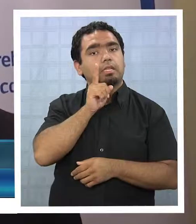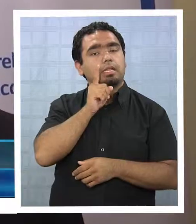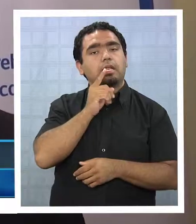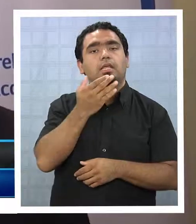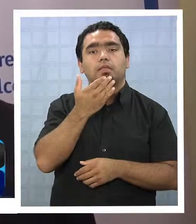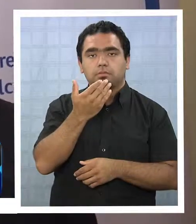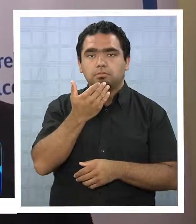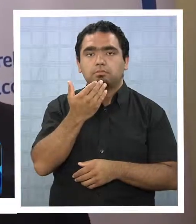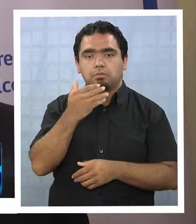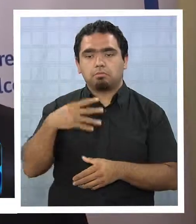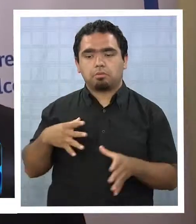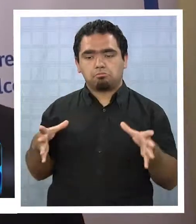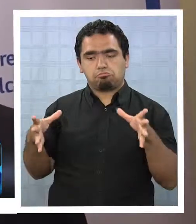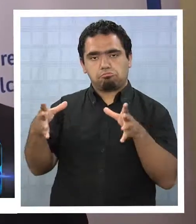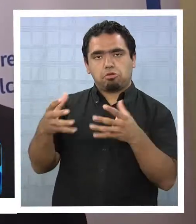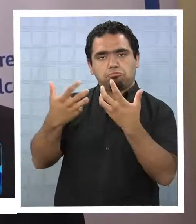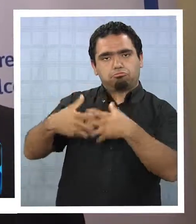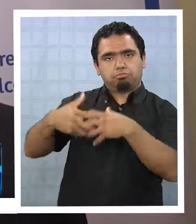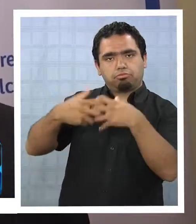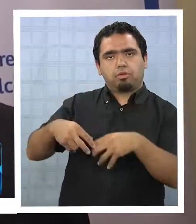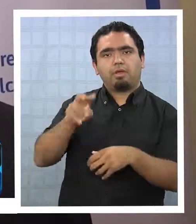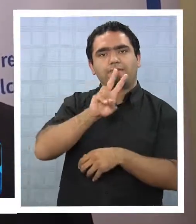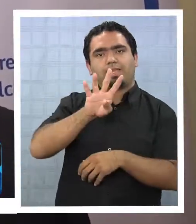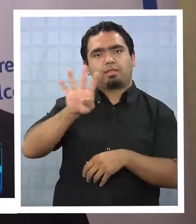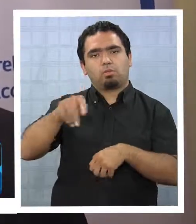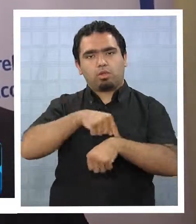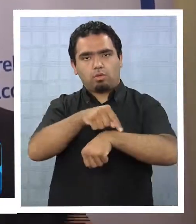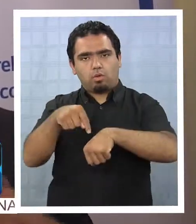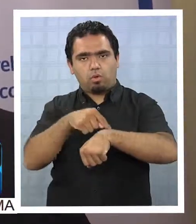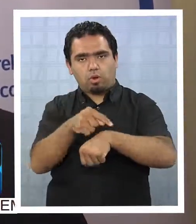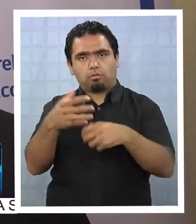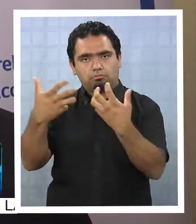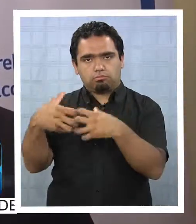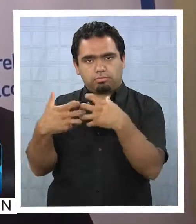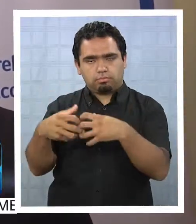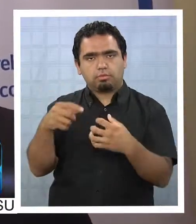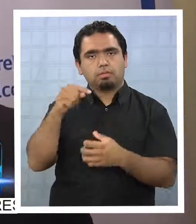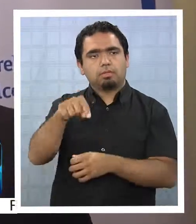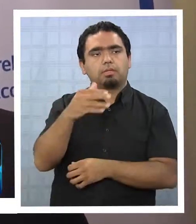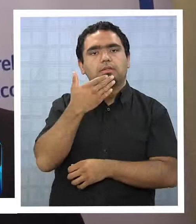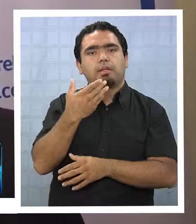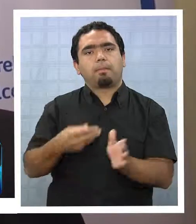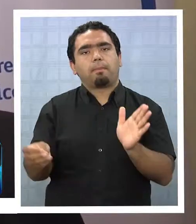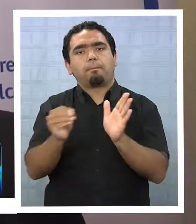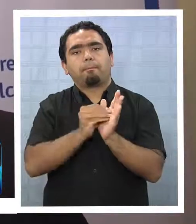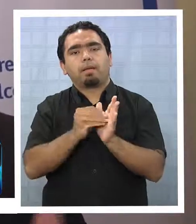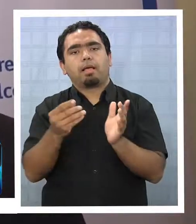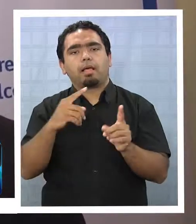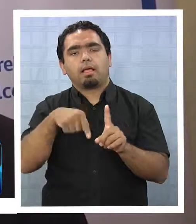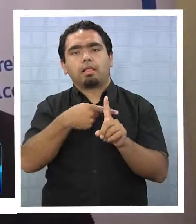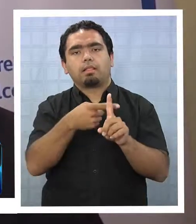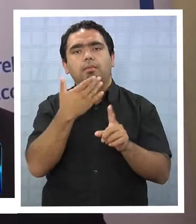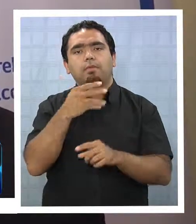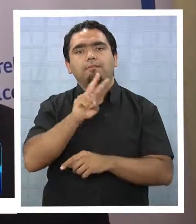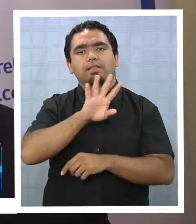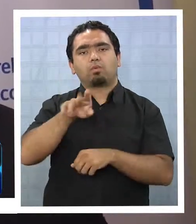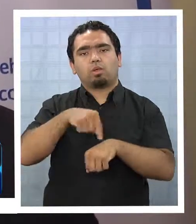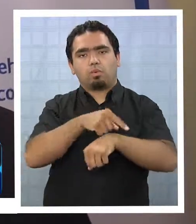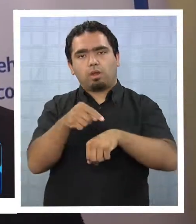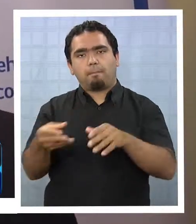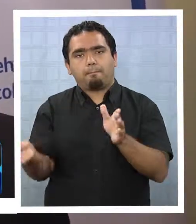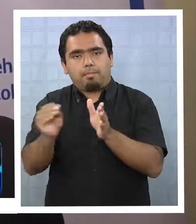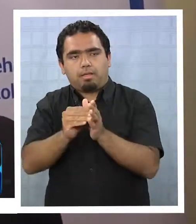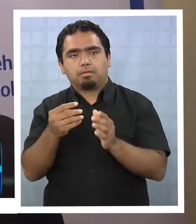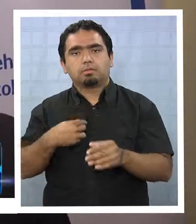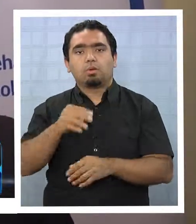una reserva de 24 horas de funcionamiento, que adicionalmente tenía también capacidad para funcionar 24 horas más, por lo tanto,